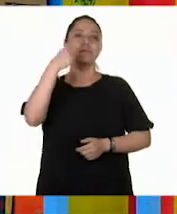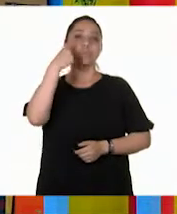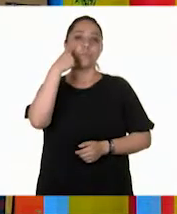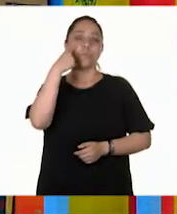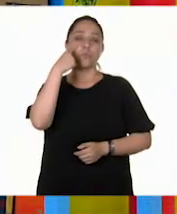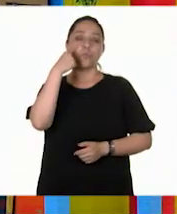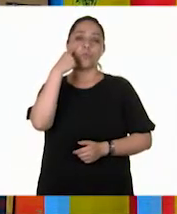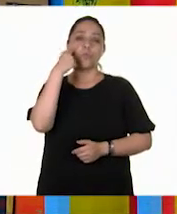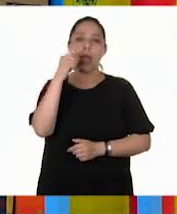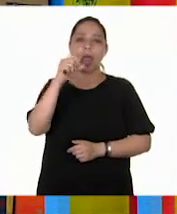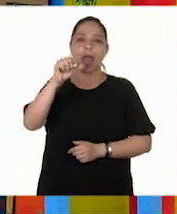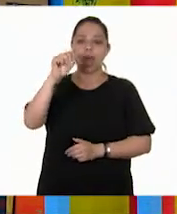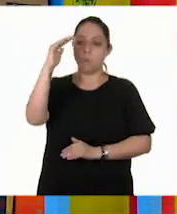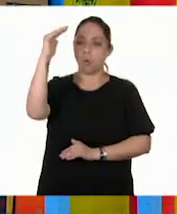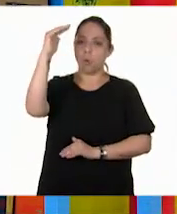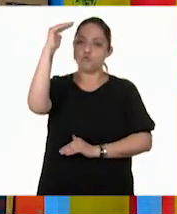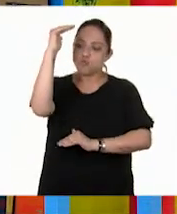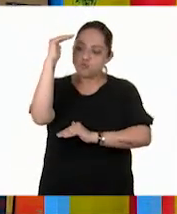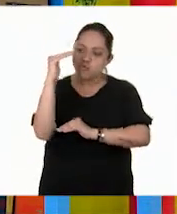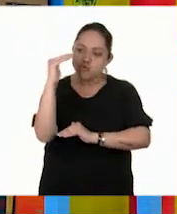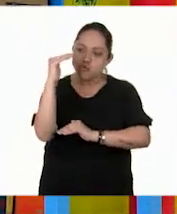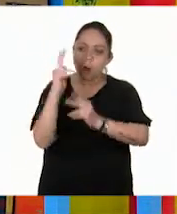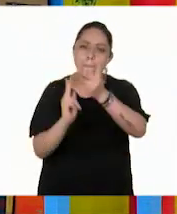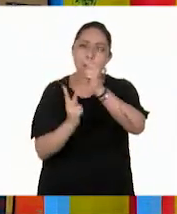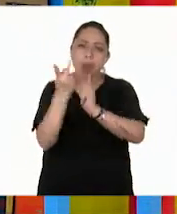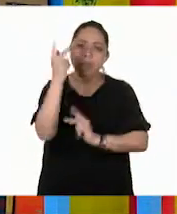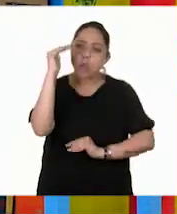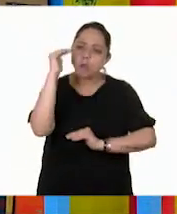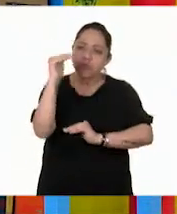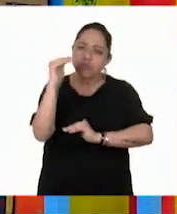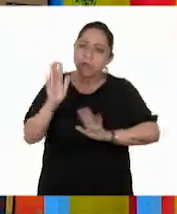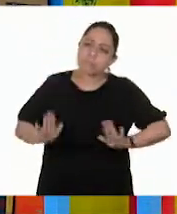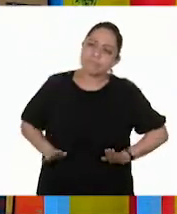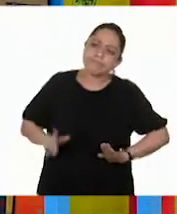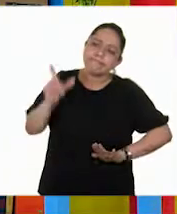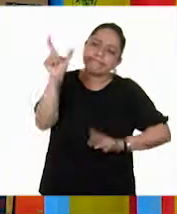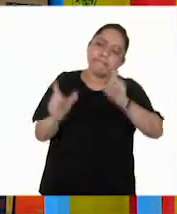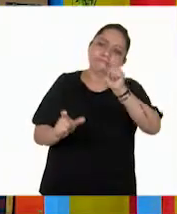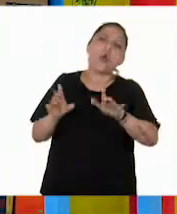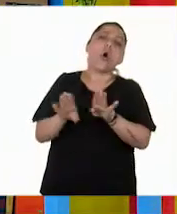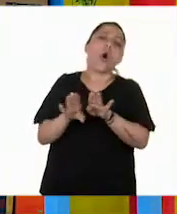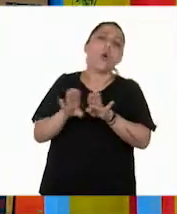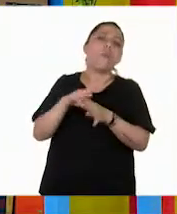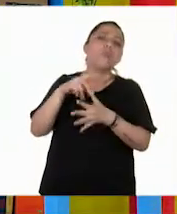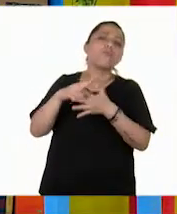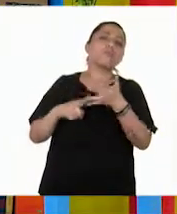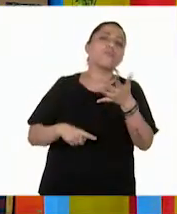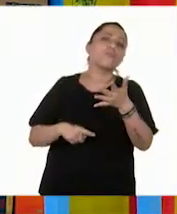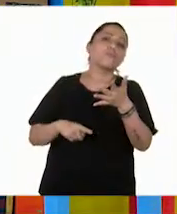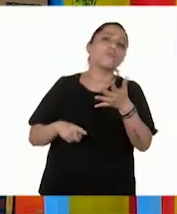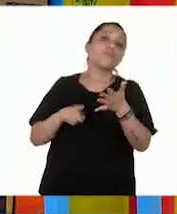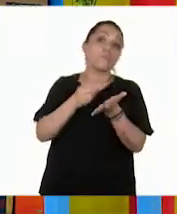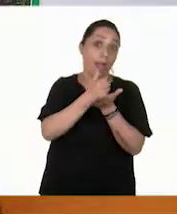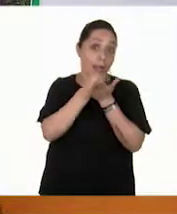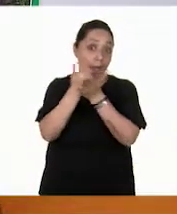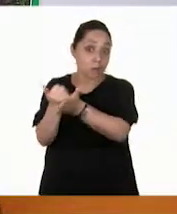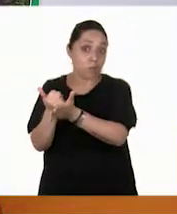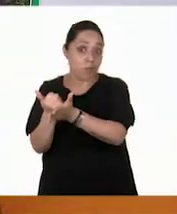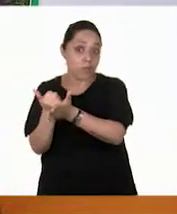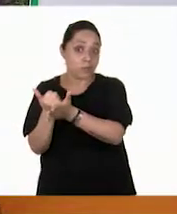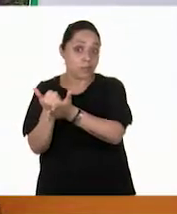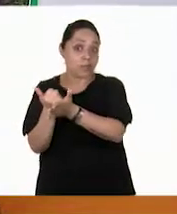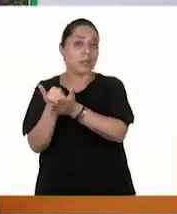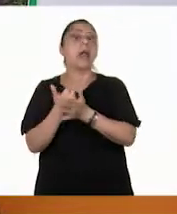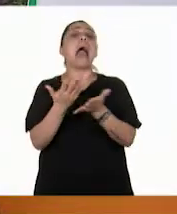arbustos? Sí. Ok, Pepe. ¿Quieres la ayuda de uno de las niñas o niños? A